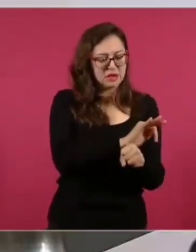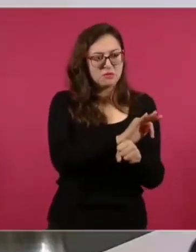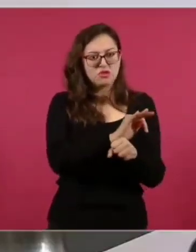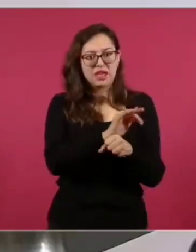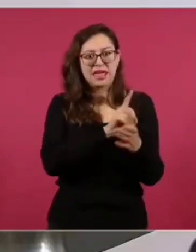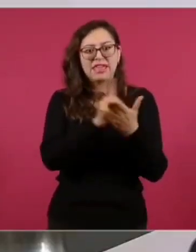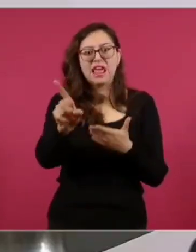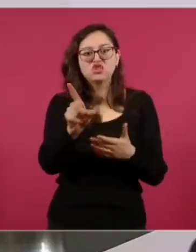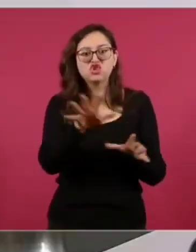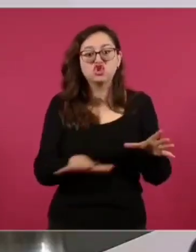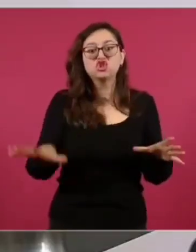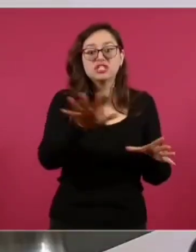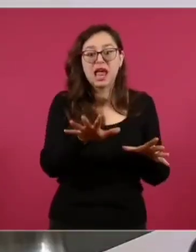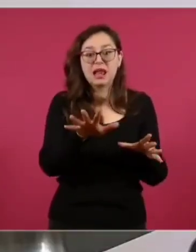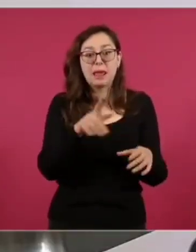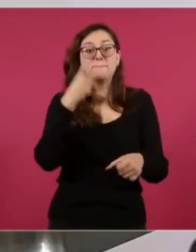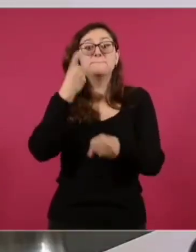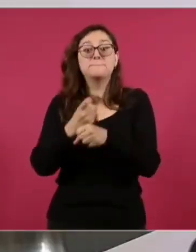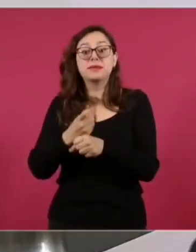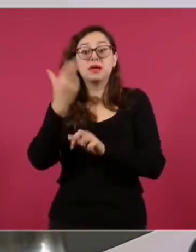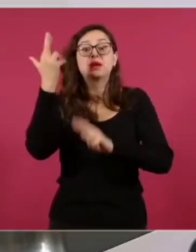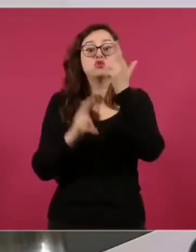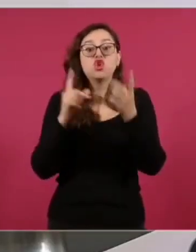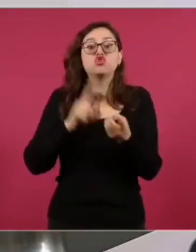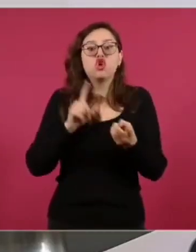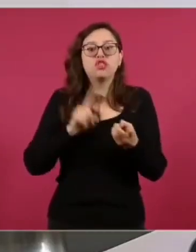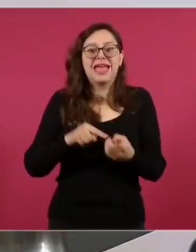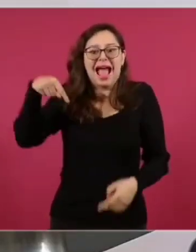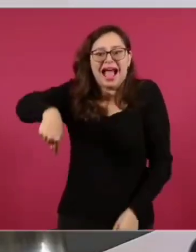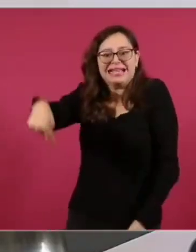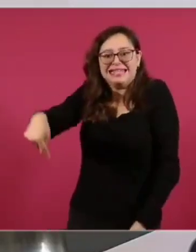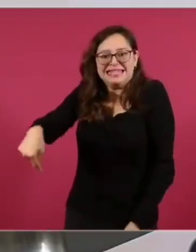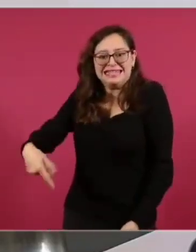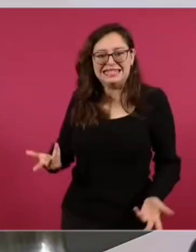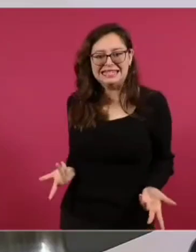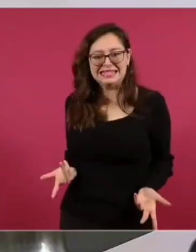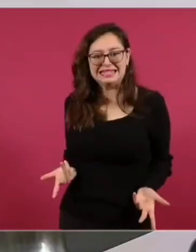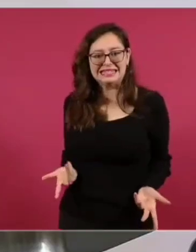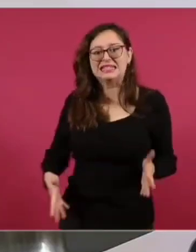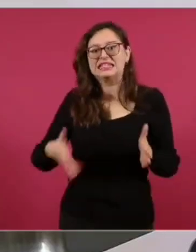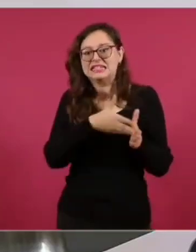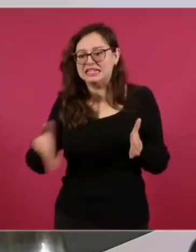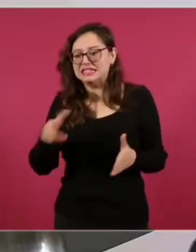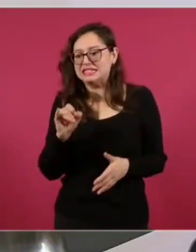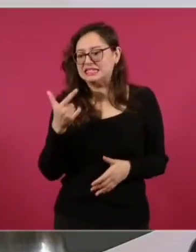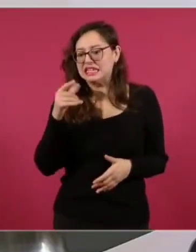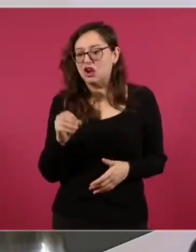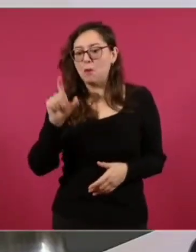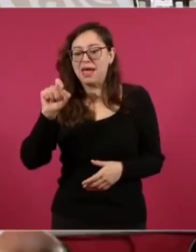mundo, la constitución más avanzada en lo social en el mundo.